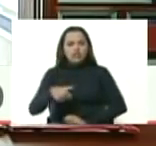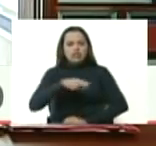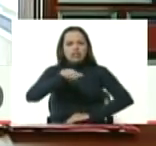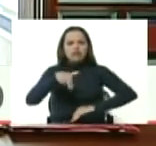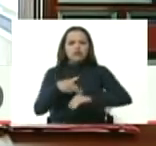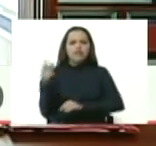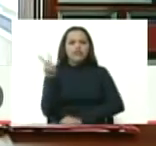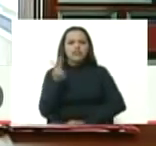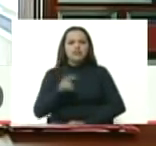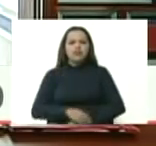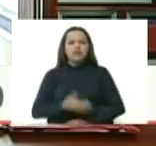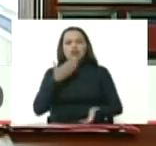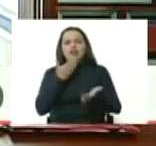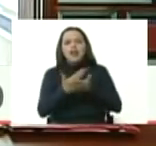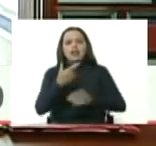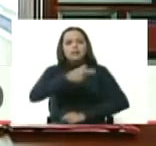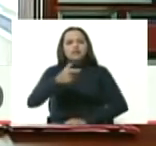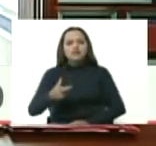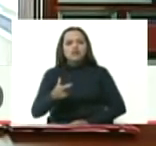doy las gracias a los productores